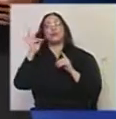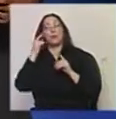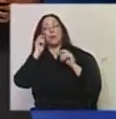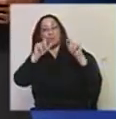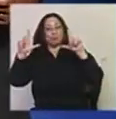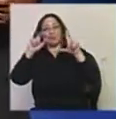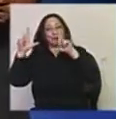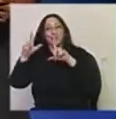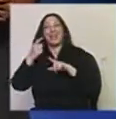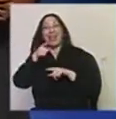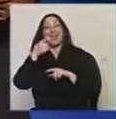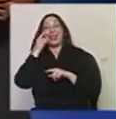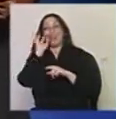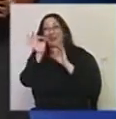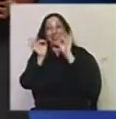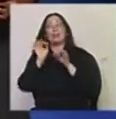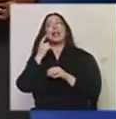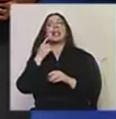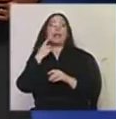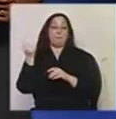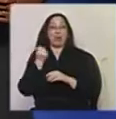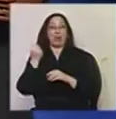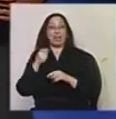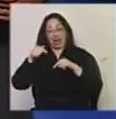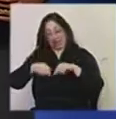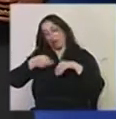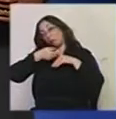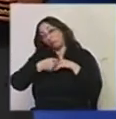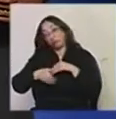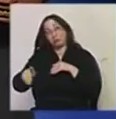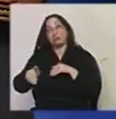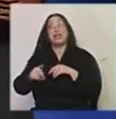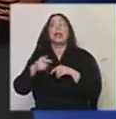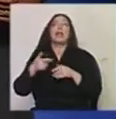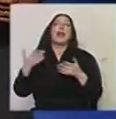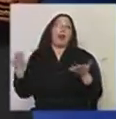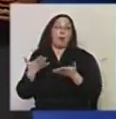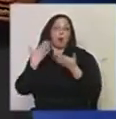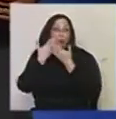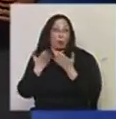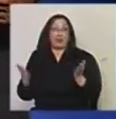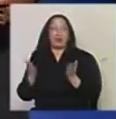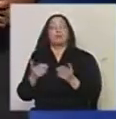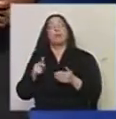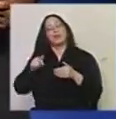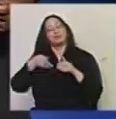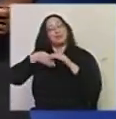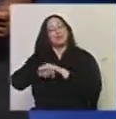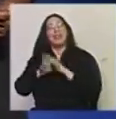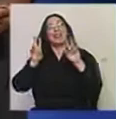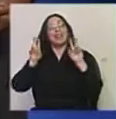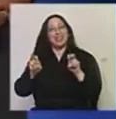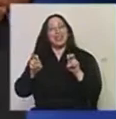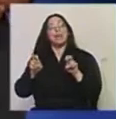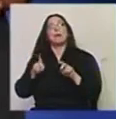Y que creo que valía la pena que los destacáramos. De acá en adelante, lo que se viene. Exactamente. Vamos a entrar en ese tema, empezando